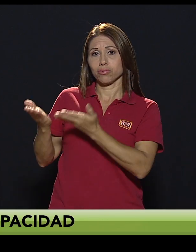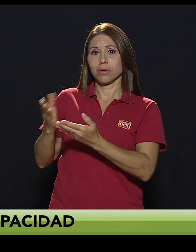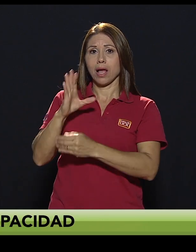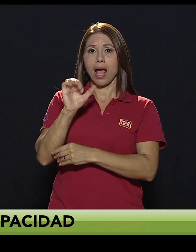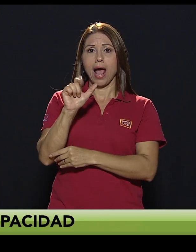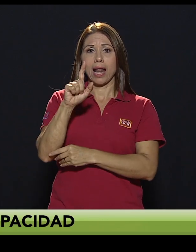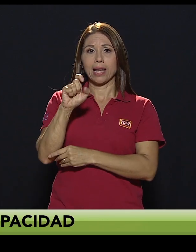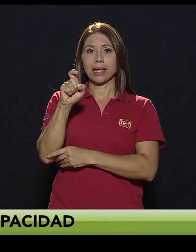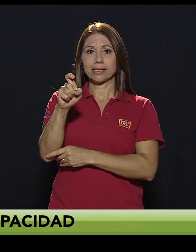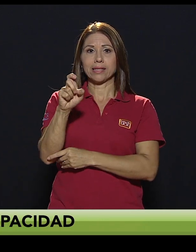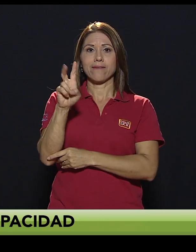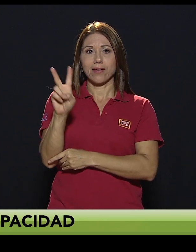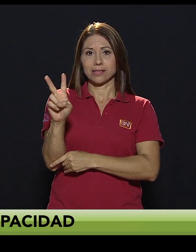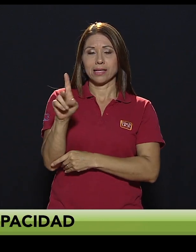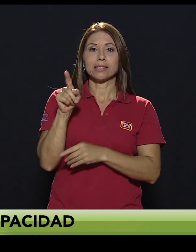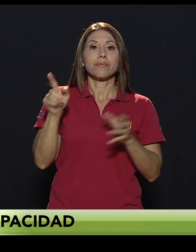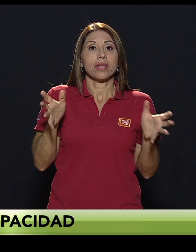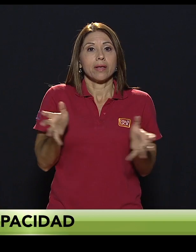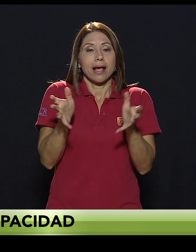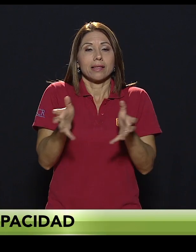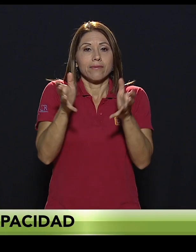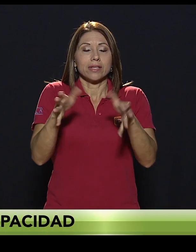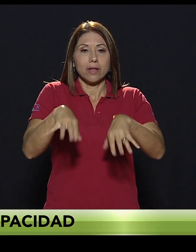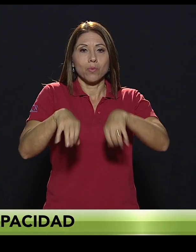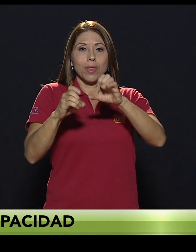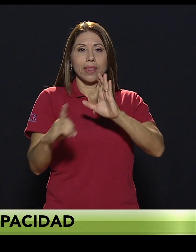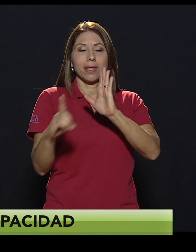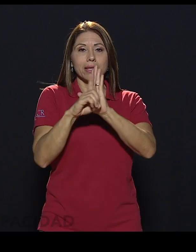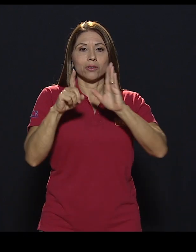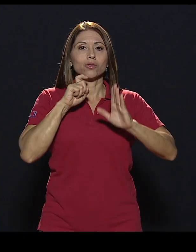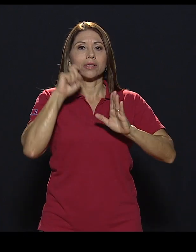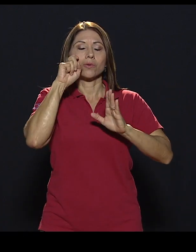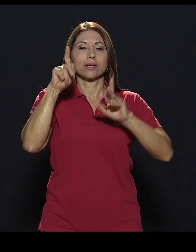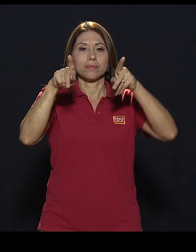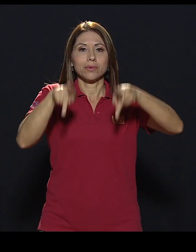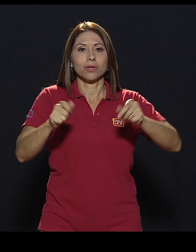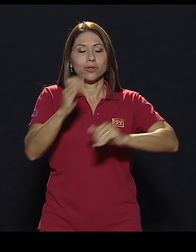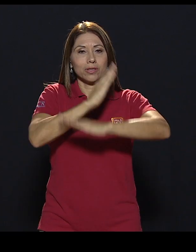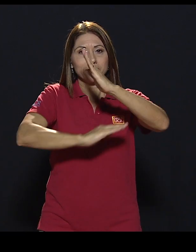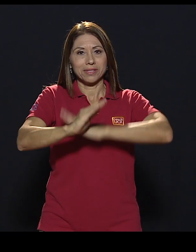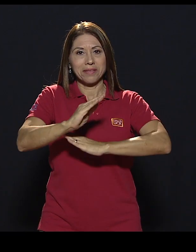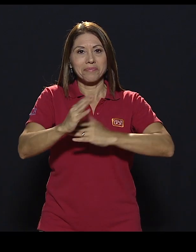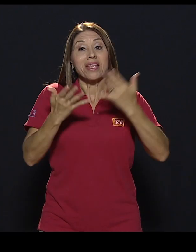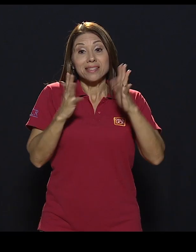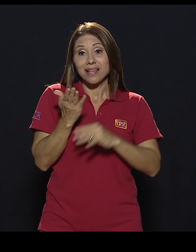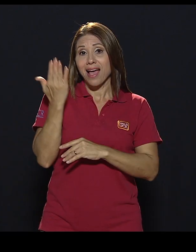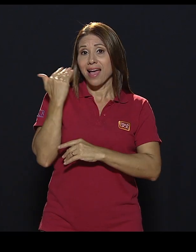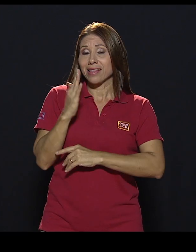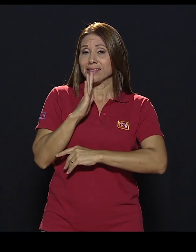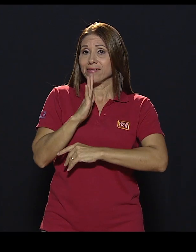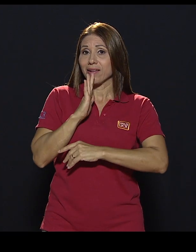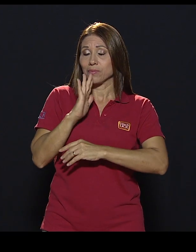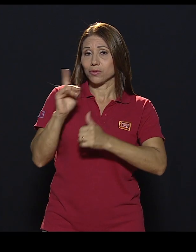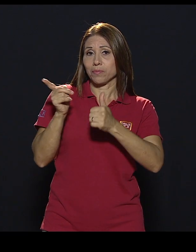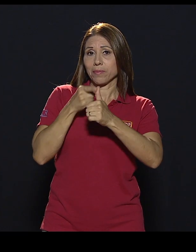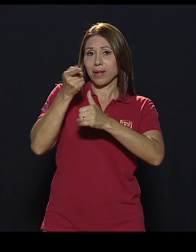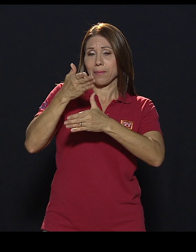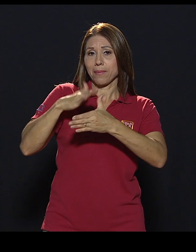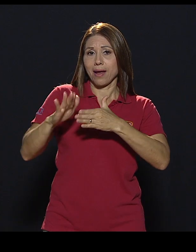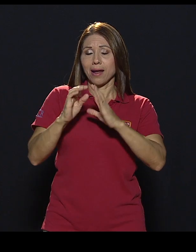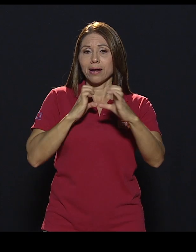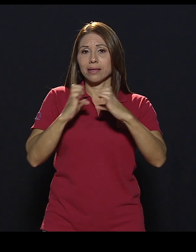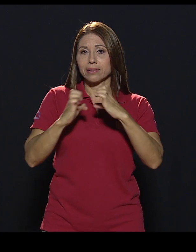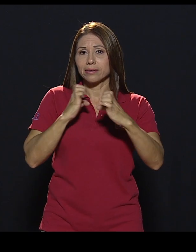Alex Vázquez, quien es activista por los derechos sexuales de las personas con discapacidad. Y ya veníamos conversando, Alex, en la primera